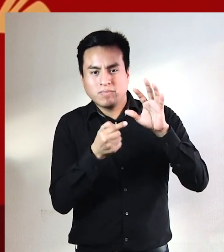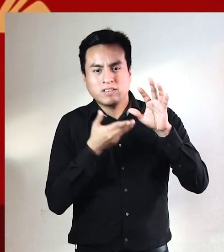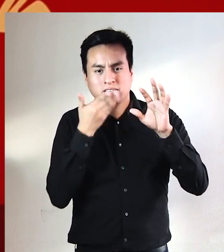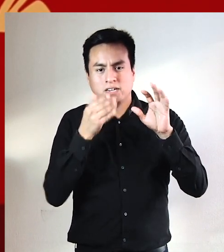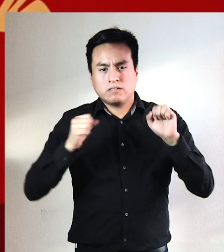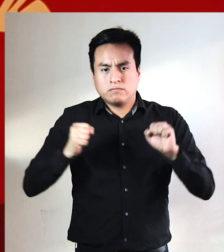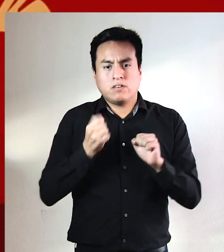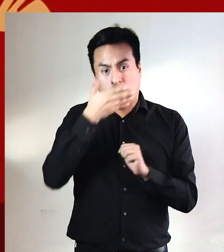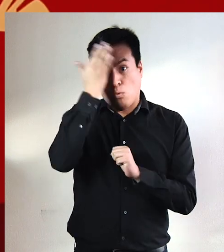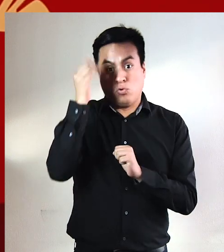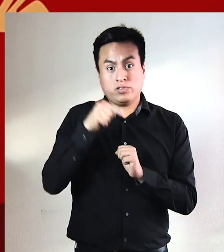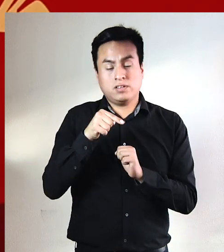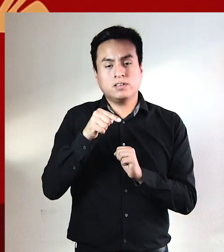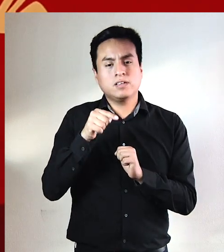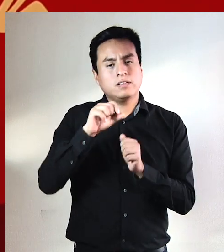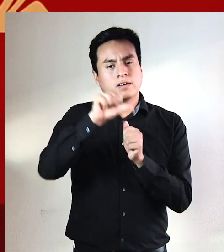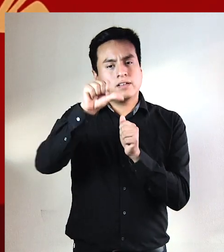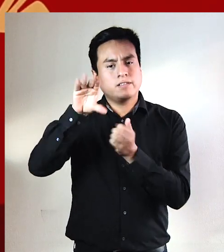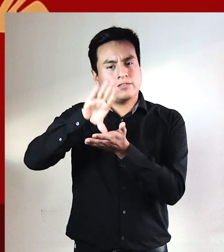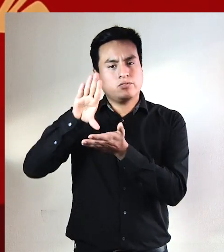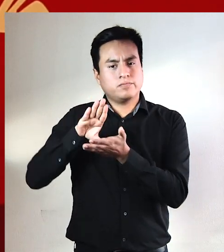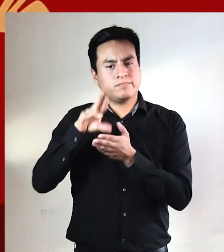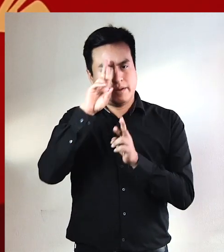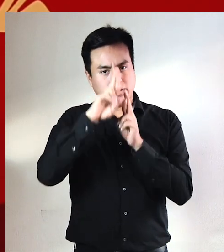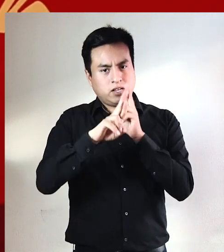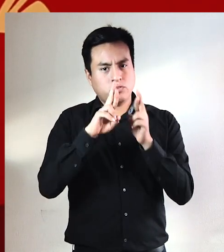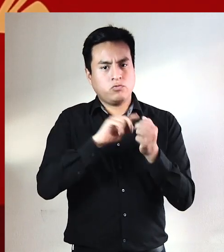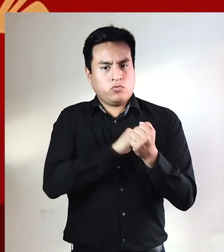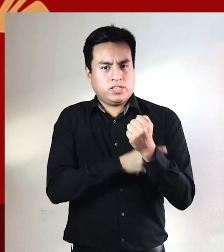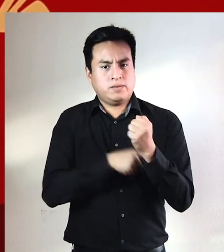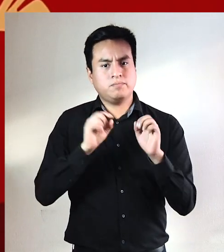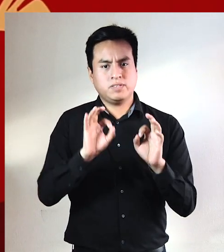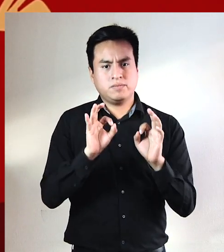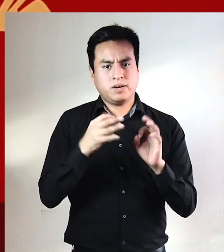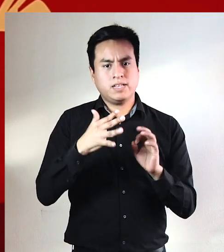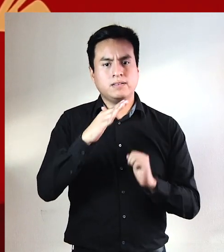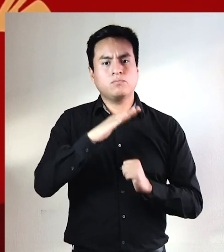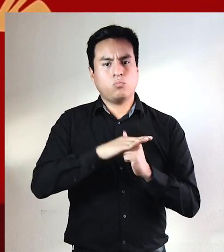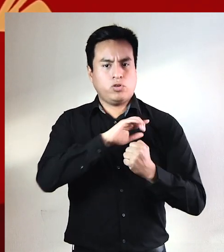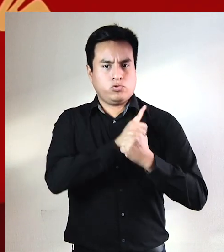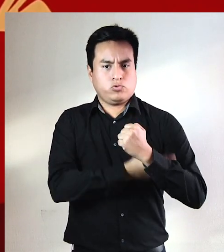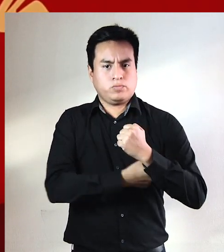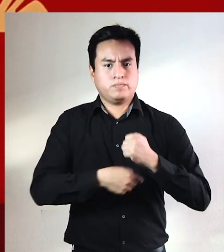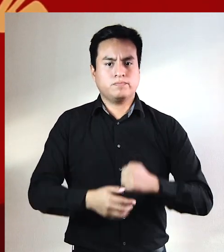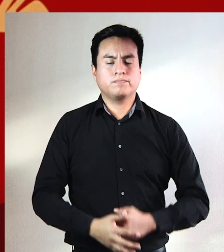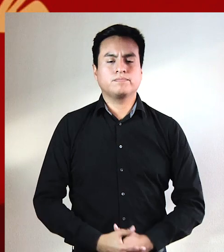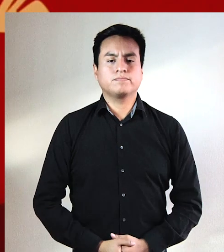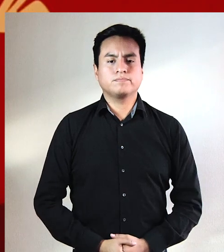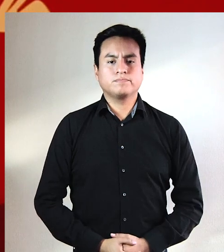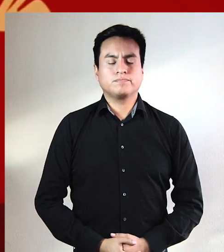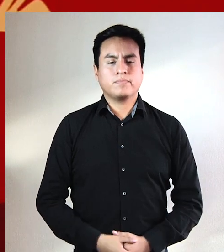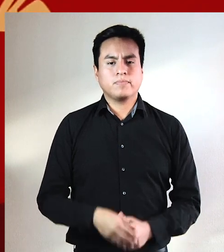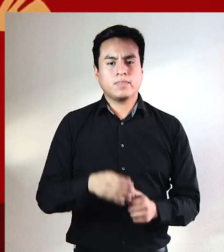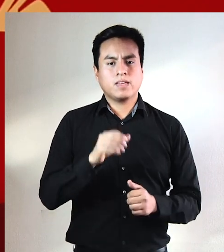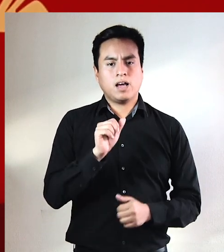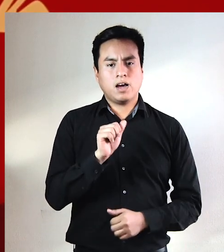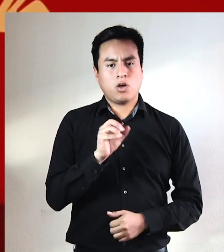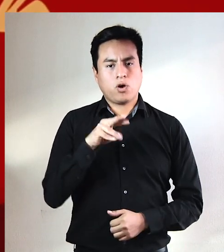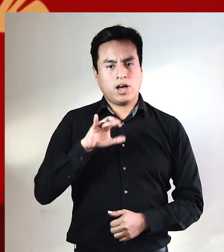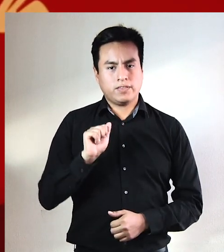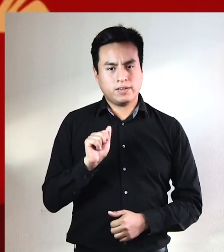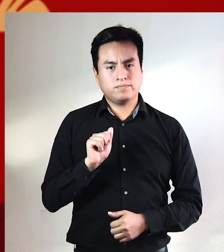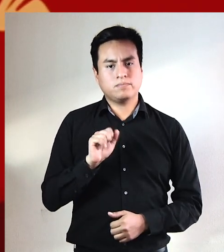región antártica famosa por lejanas naciones respetadas por fuerte, principal y poderosa. Es en la